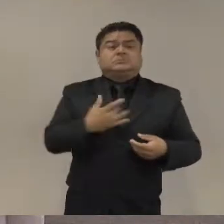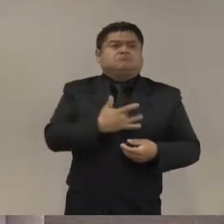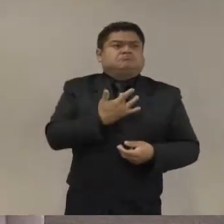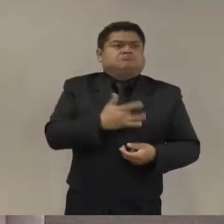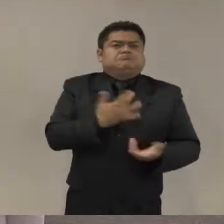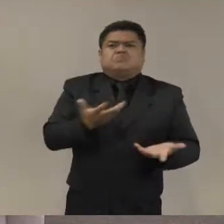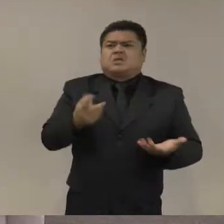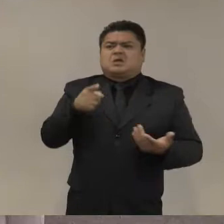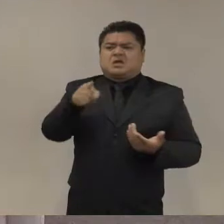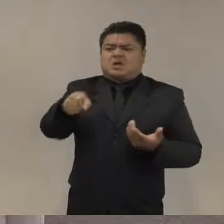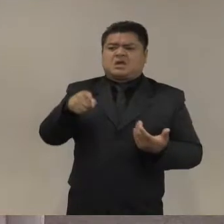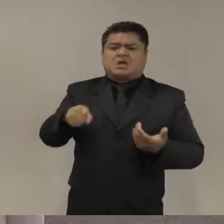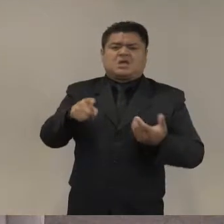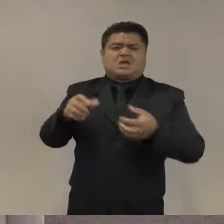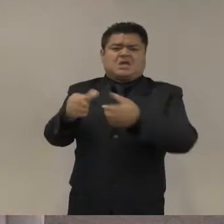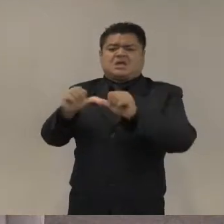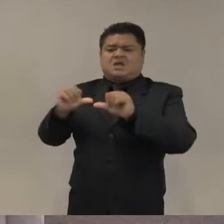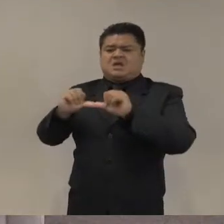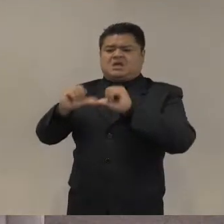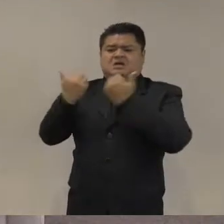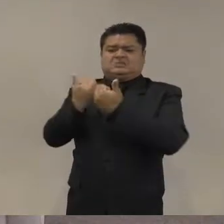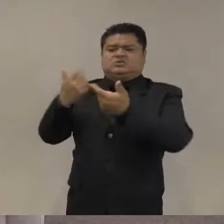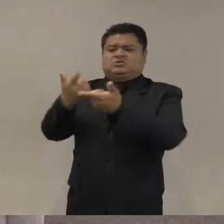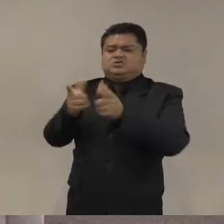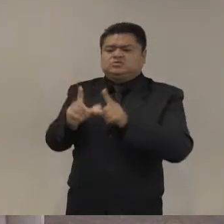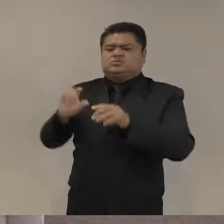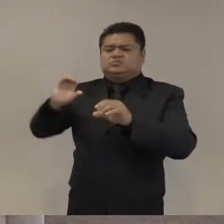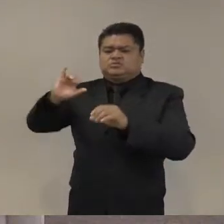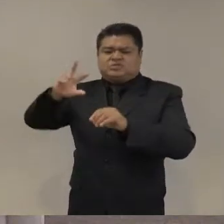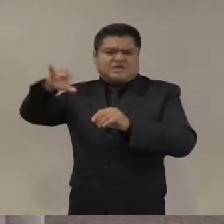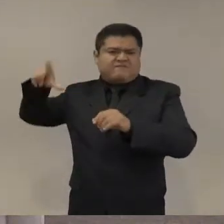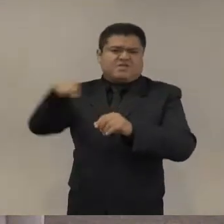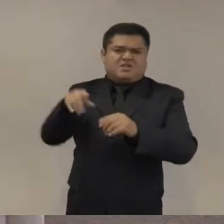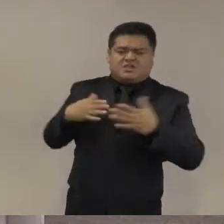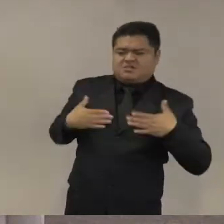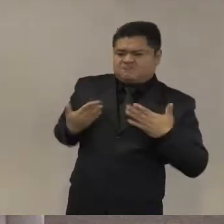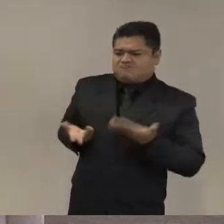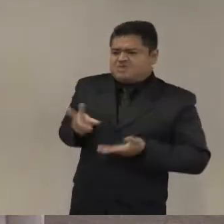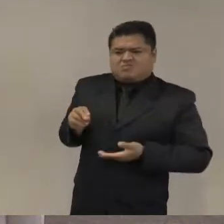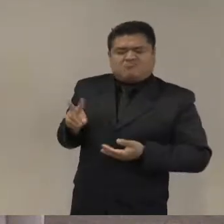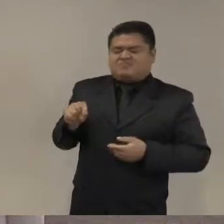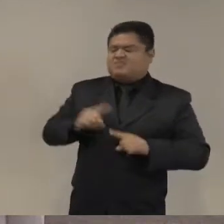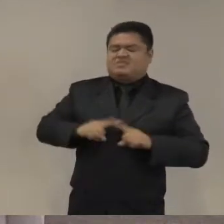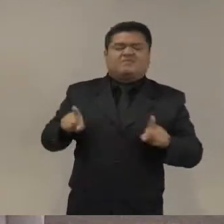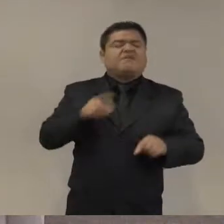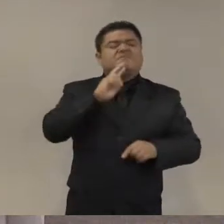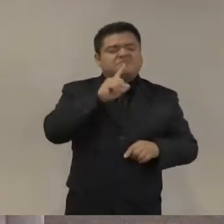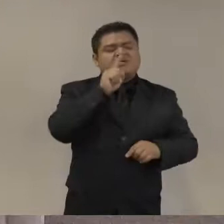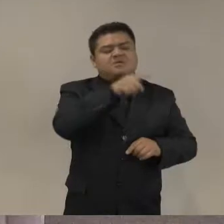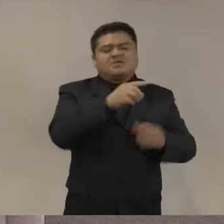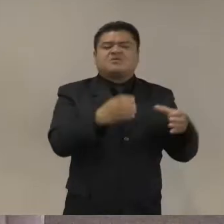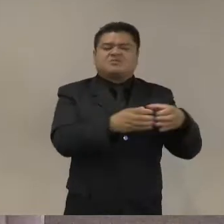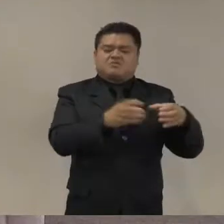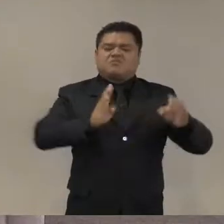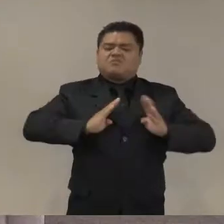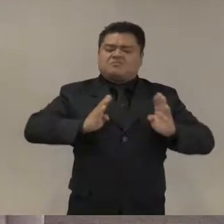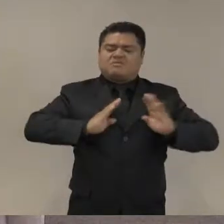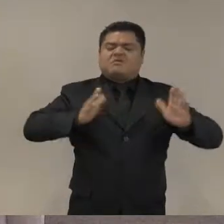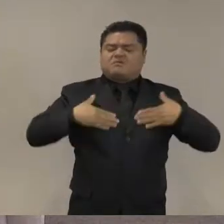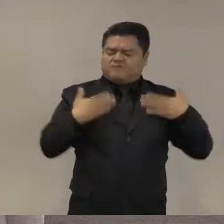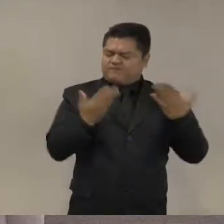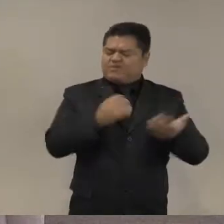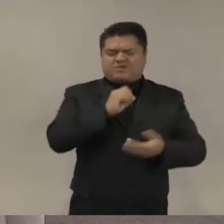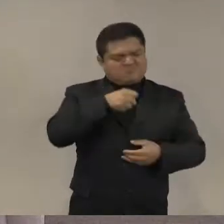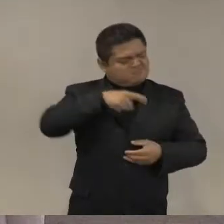las instituciones civiles no son capaces de abordar esas problemáticas y también un alto grado de confianza en las fuerzas armadas a nivel